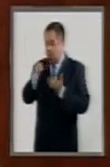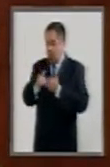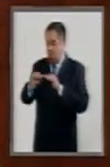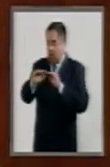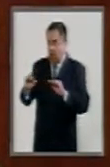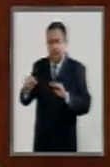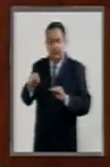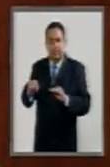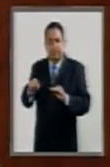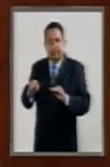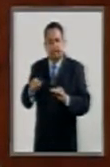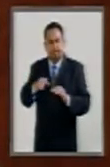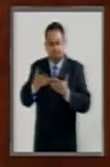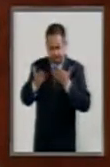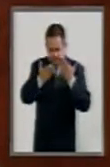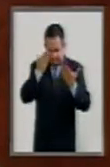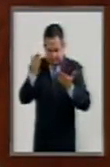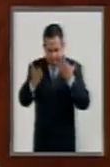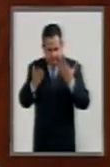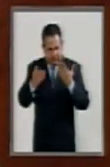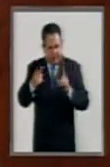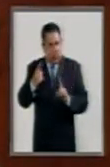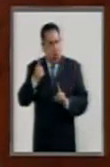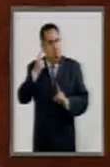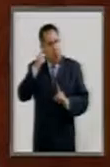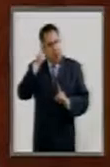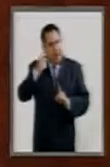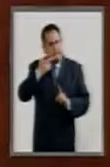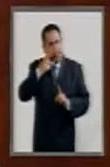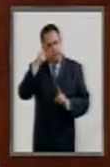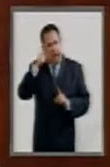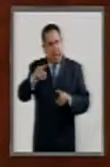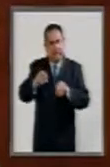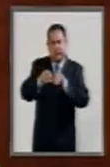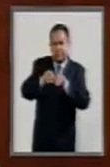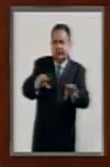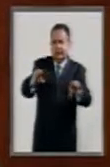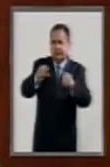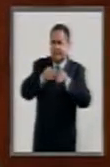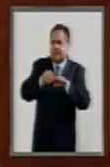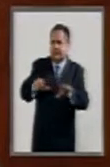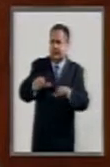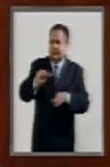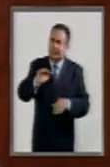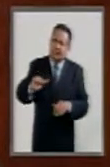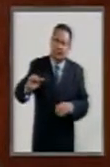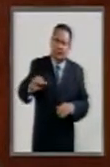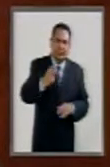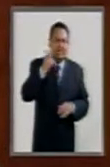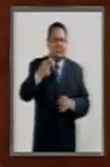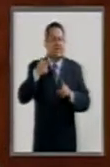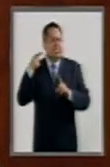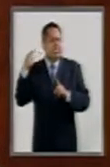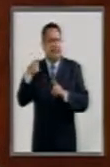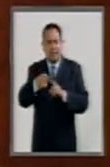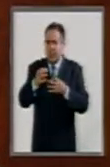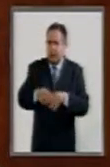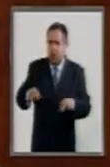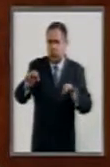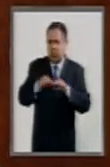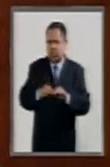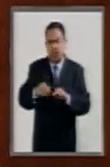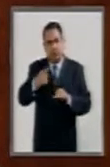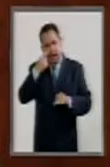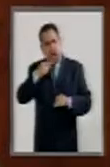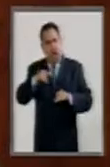analizábamos que una de las mejores formas de permear y ponderar la importancia y urgencia del